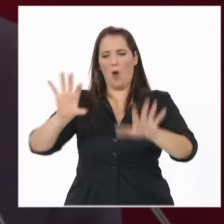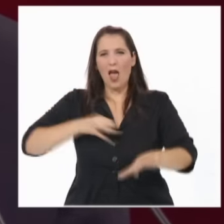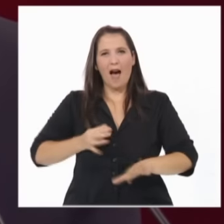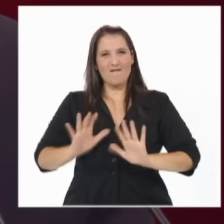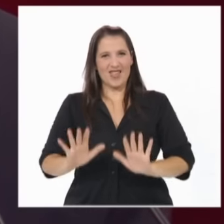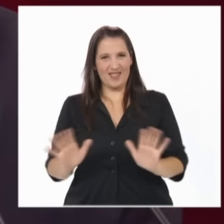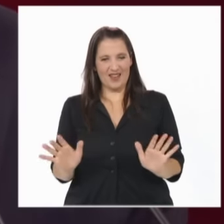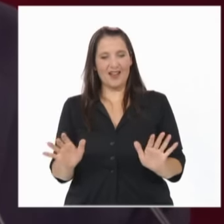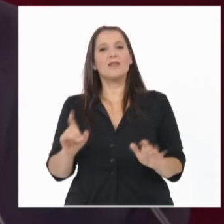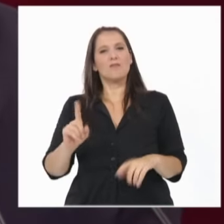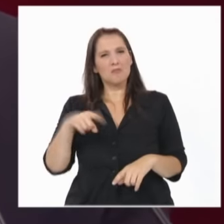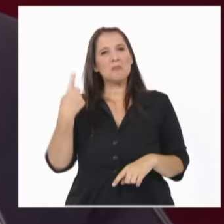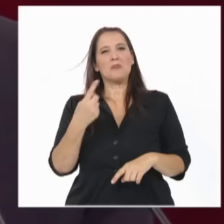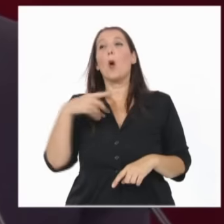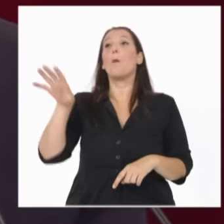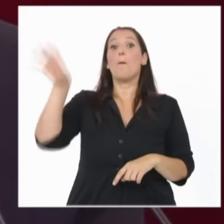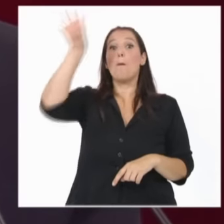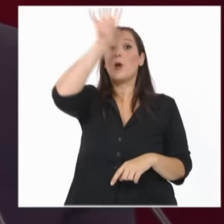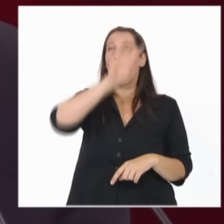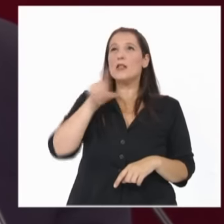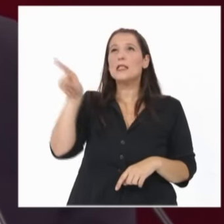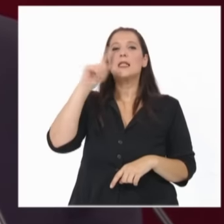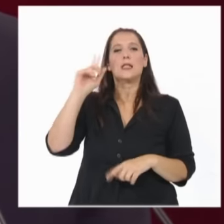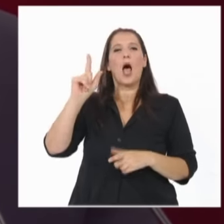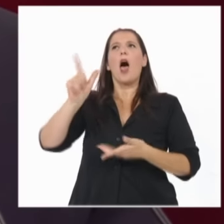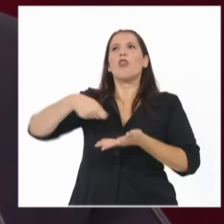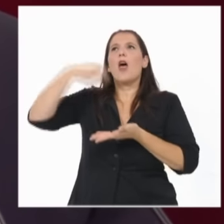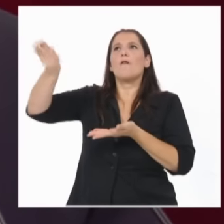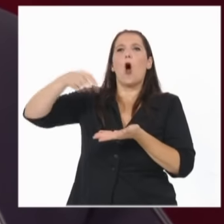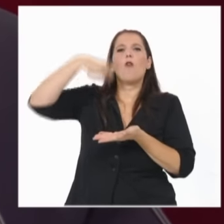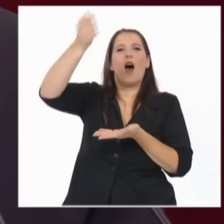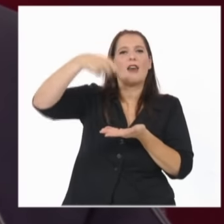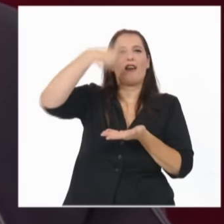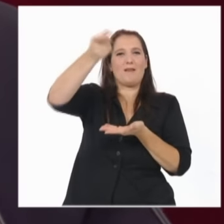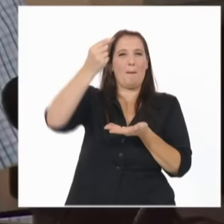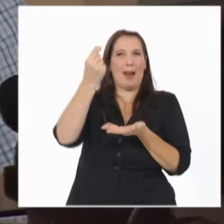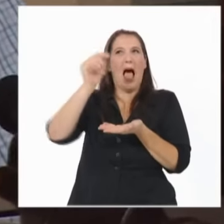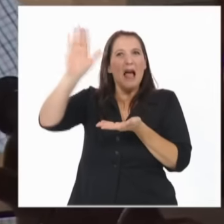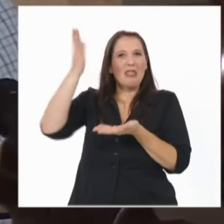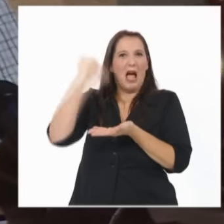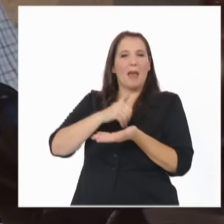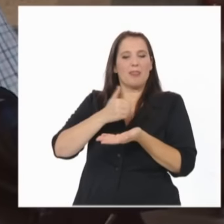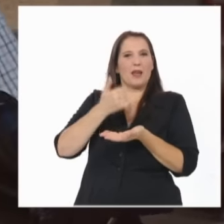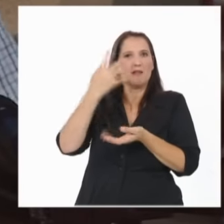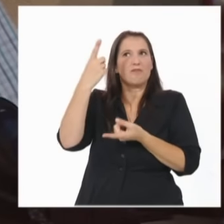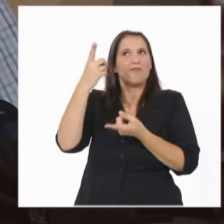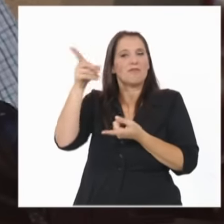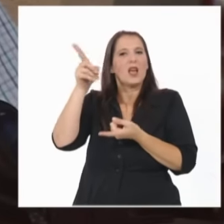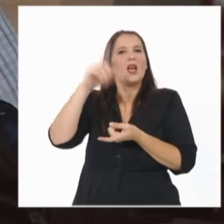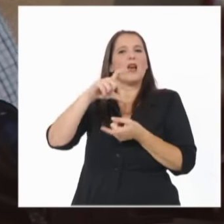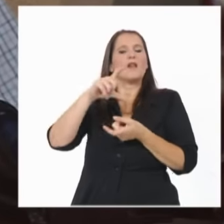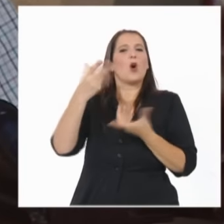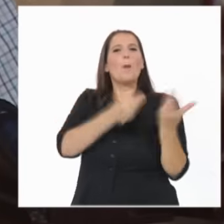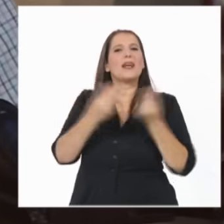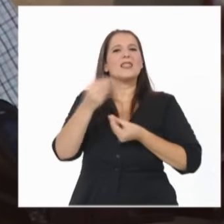Comenzamos a devolverle a las provincias el dinero de la coparticipación que les correspondía porque queremos